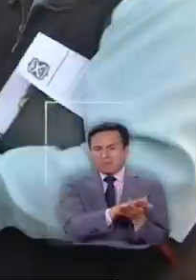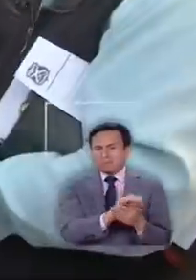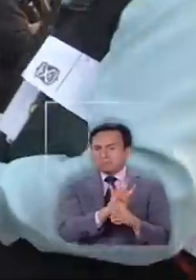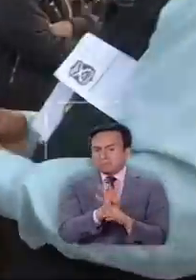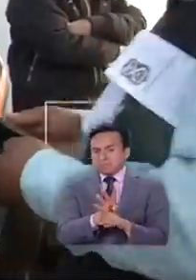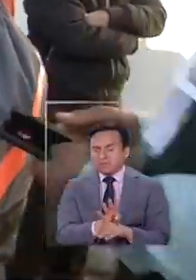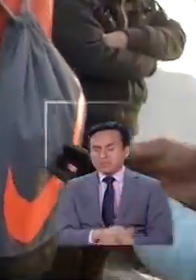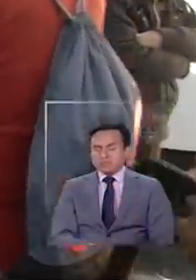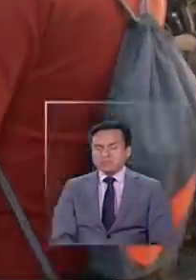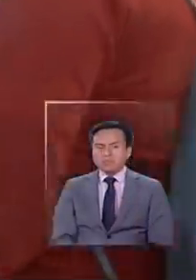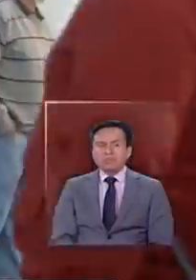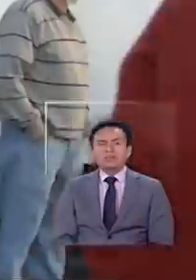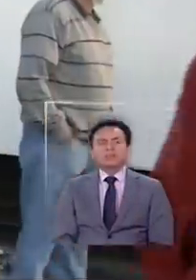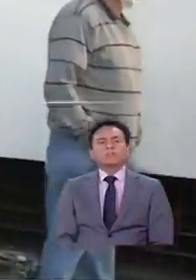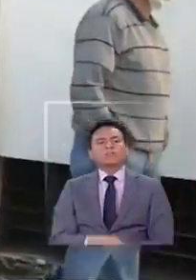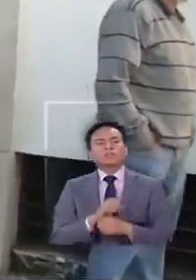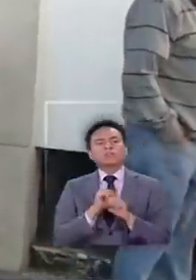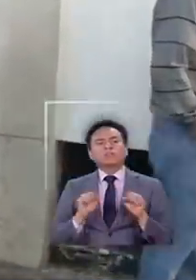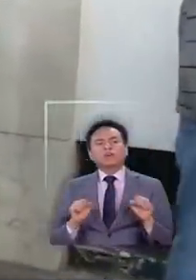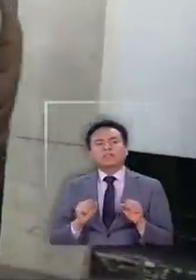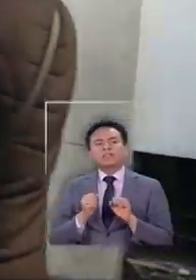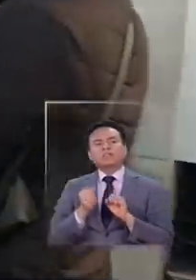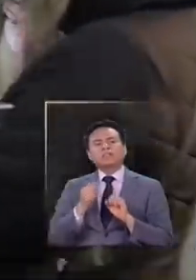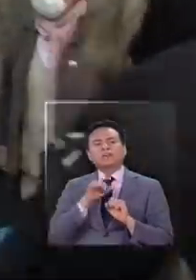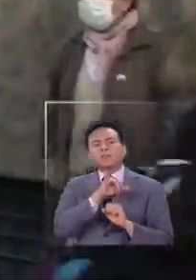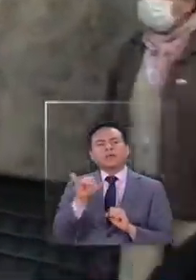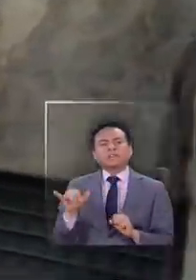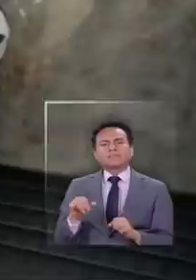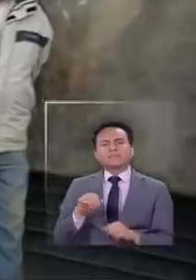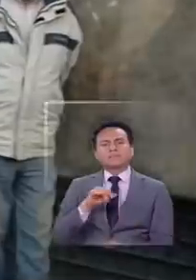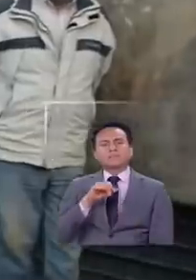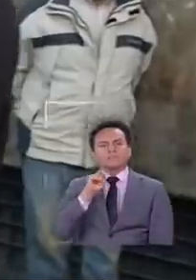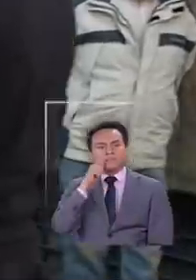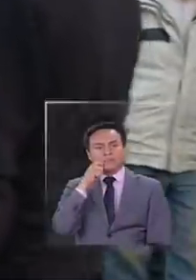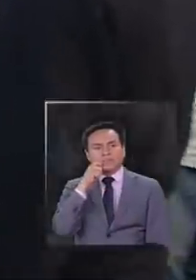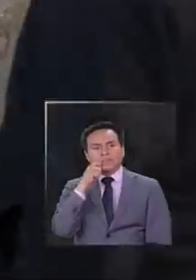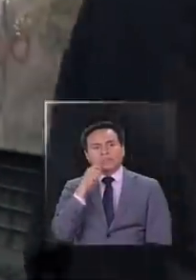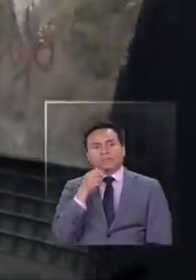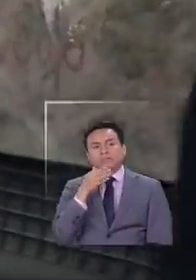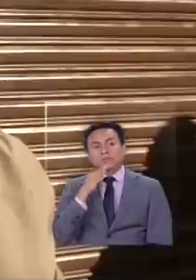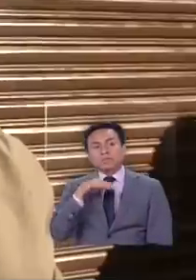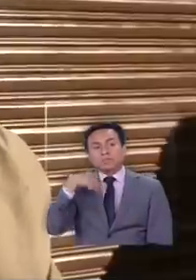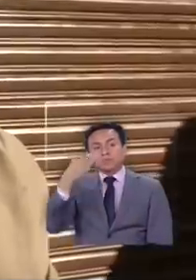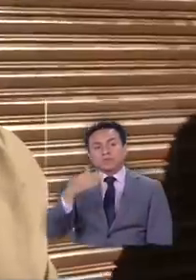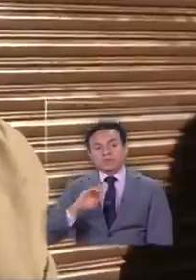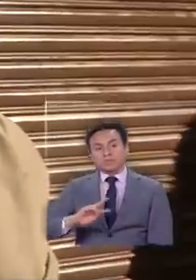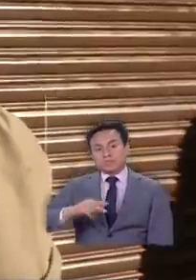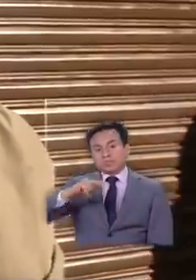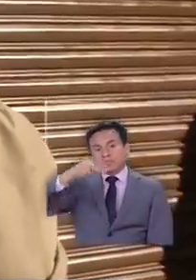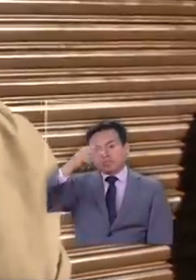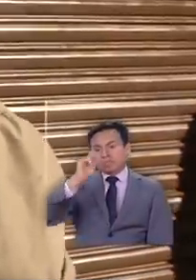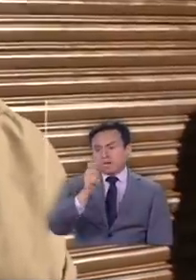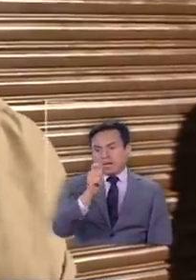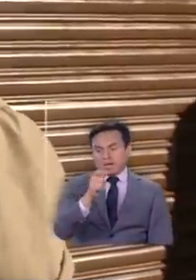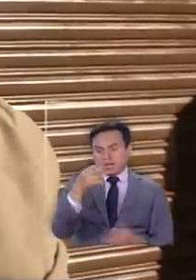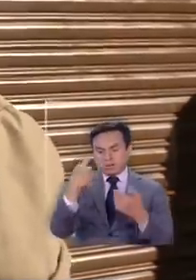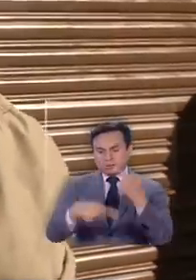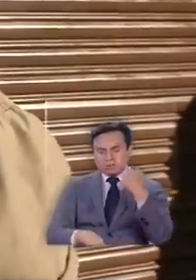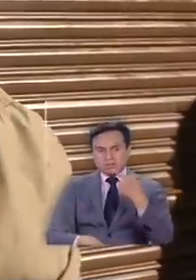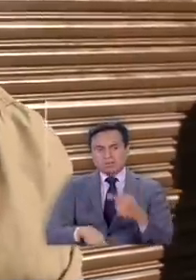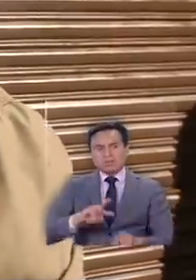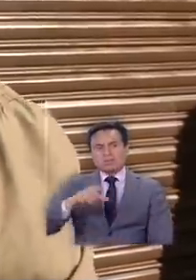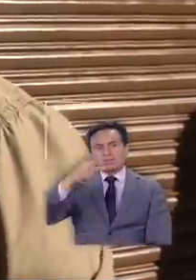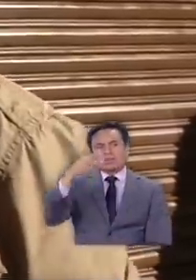coronavirus no se puede hay que venir uno porque si no se deja estar uno a lo mejor después los intereses no pagar cuando corresponde